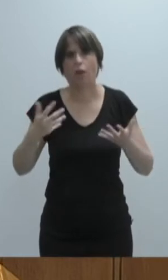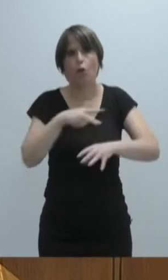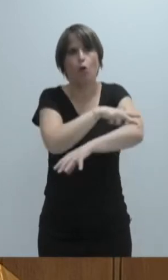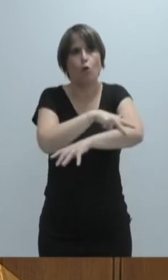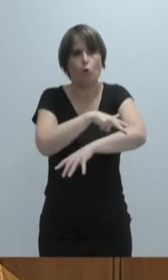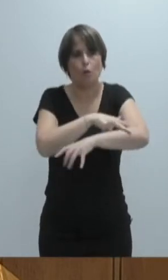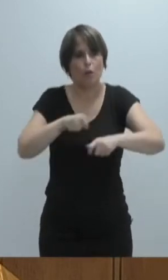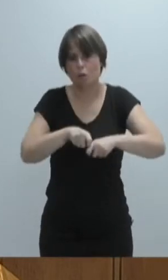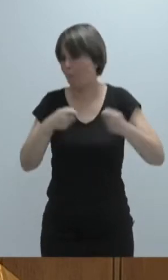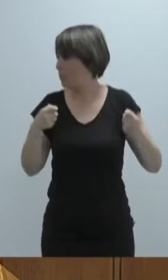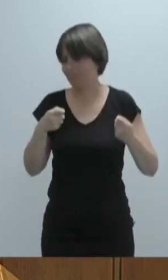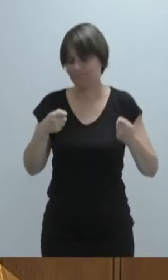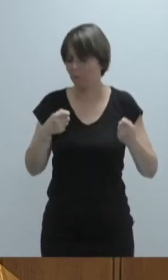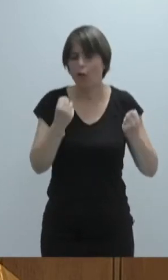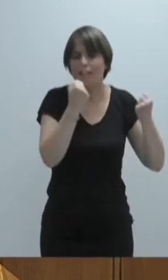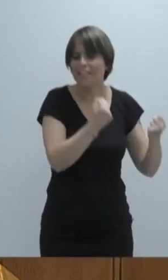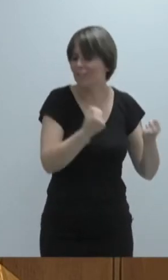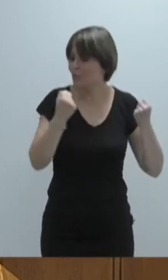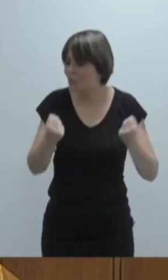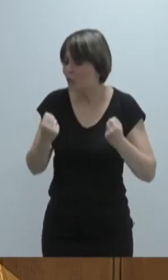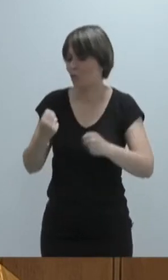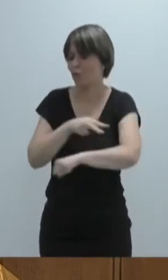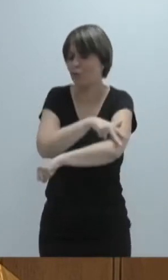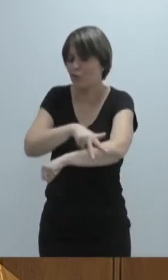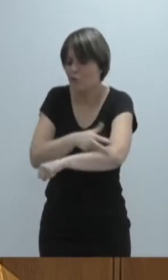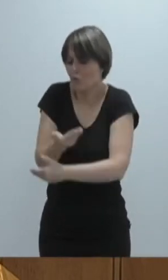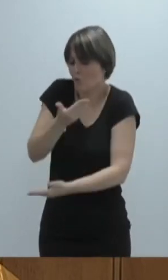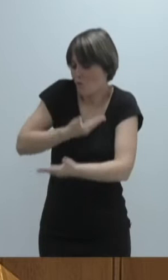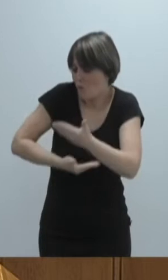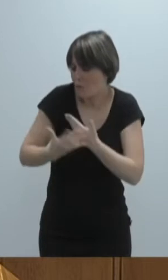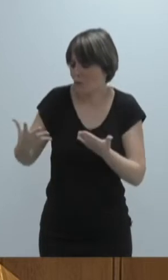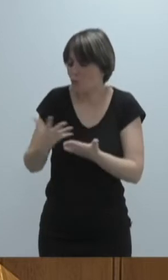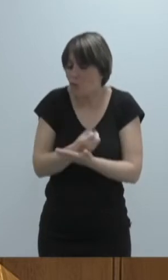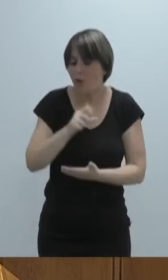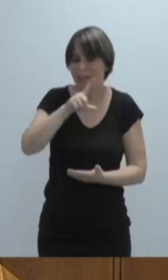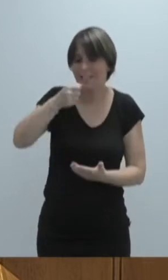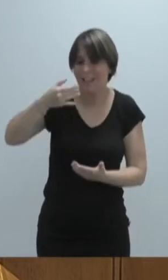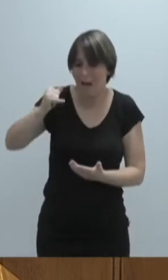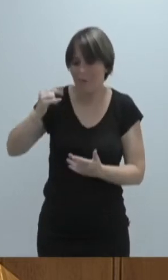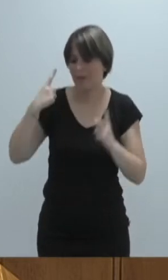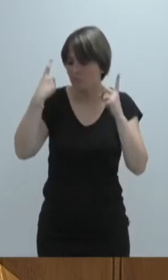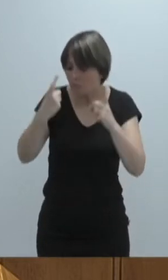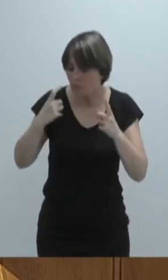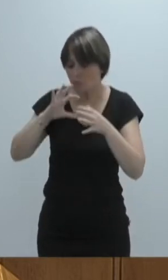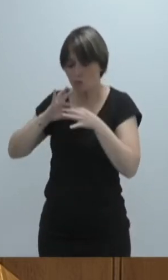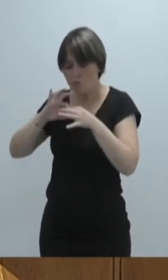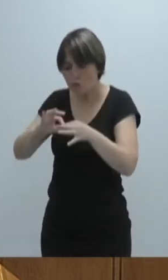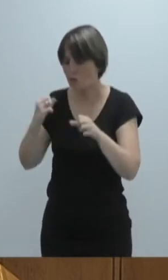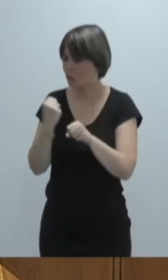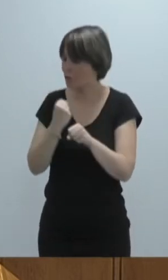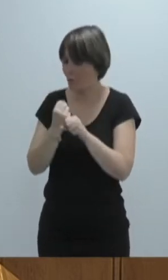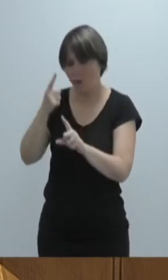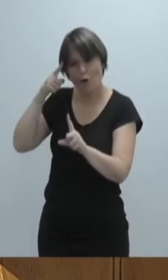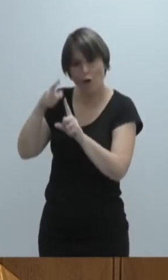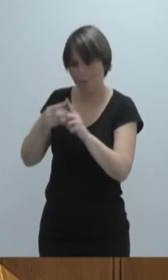colaboración con todas las instituciones participantes y presentes en el LAVI, estamos trabajando unidos con un mismo objetivo, que es